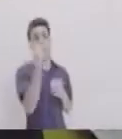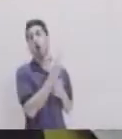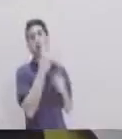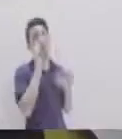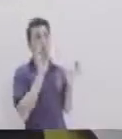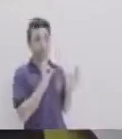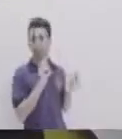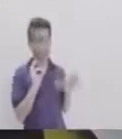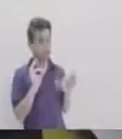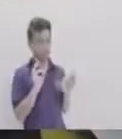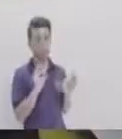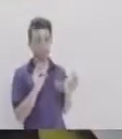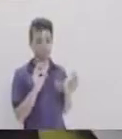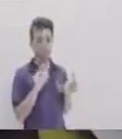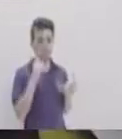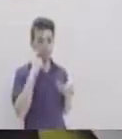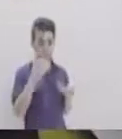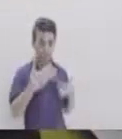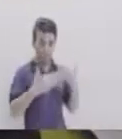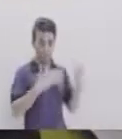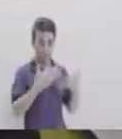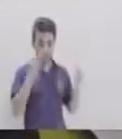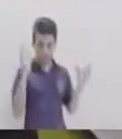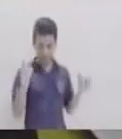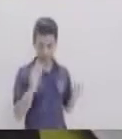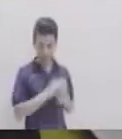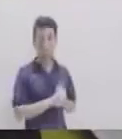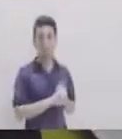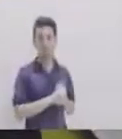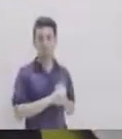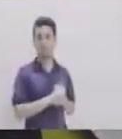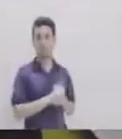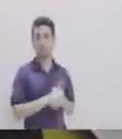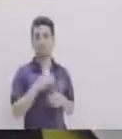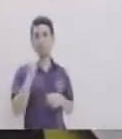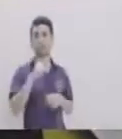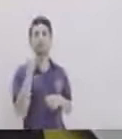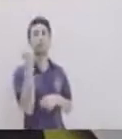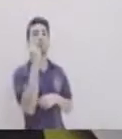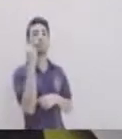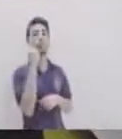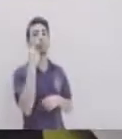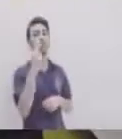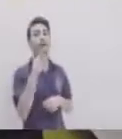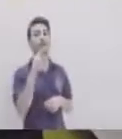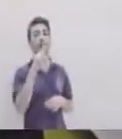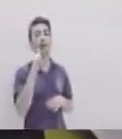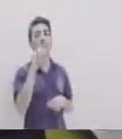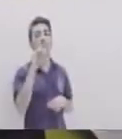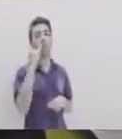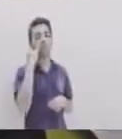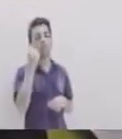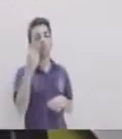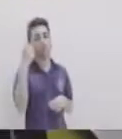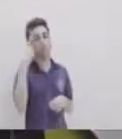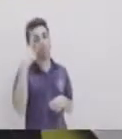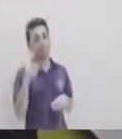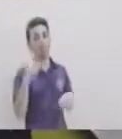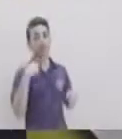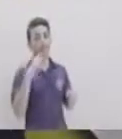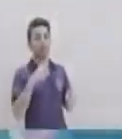Es mejor delegar tareas Y así ser más eficientes En todo sentido Exactamente Has tocado un punto Muy importante Claudia Dentro del emprendimiento